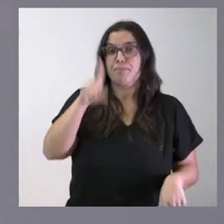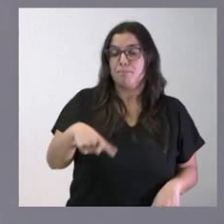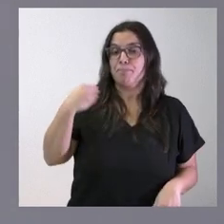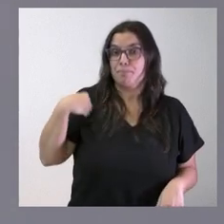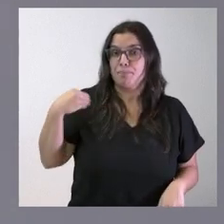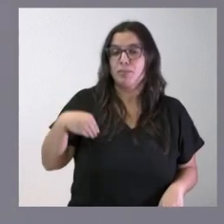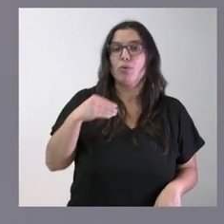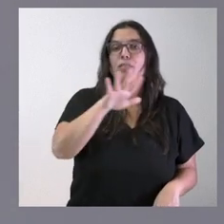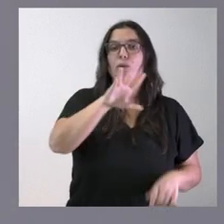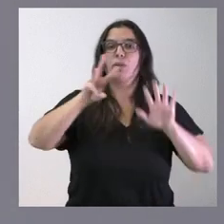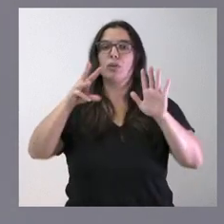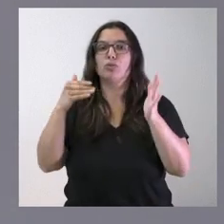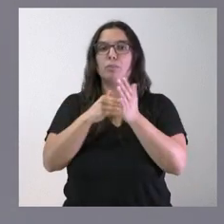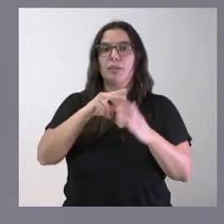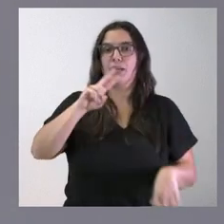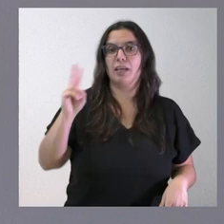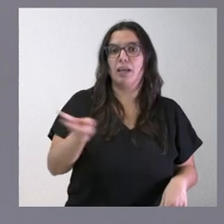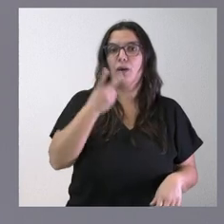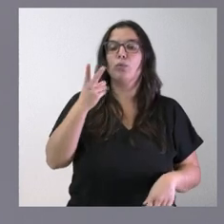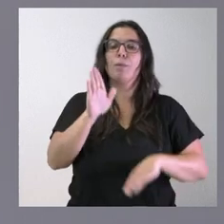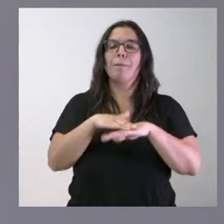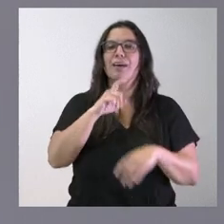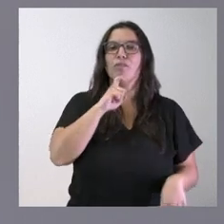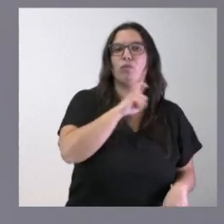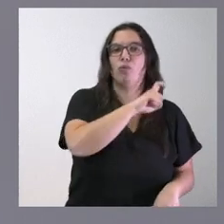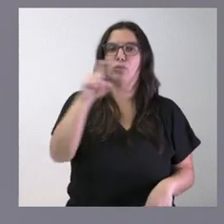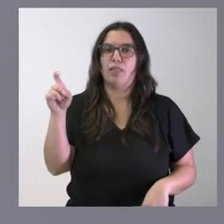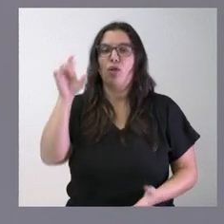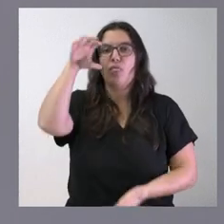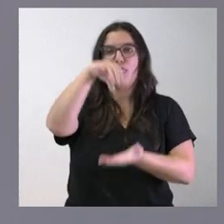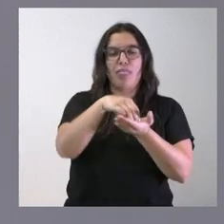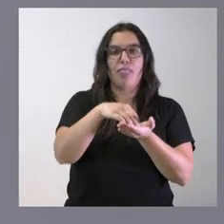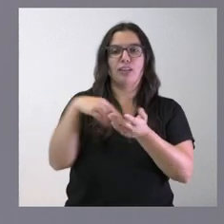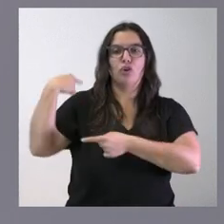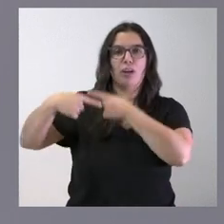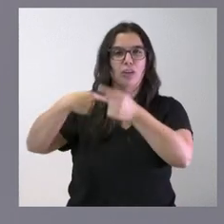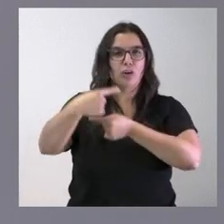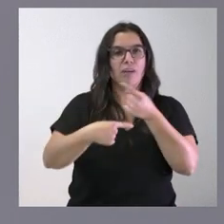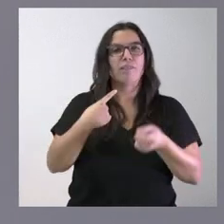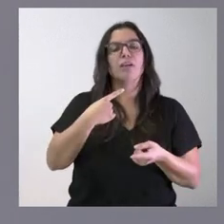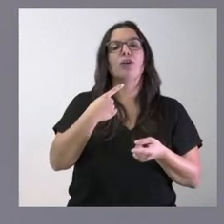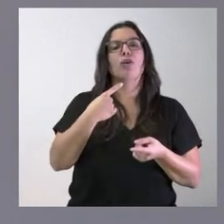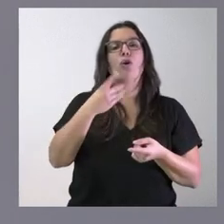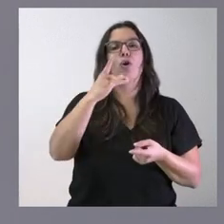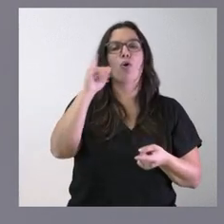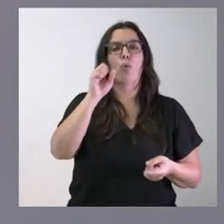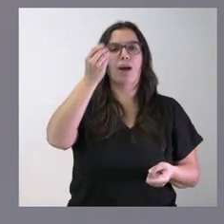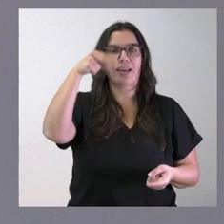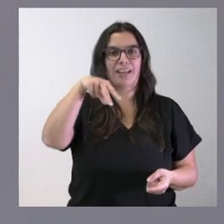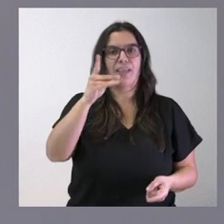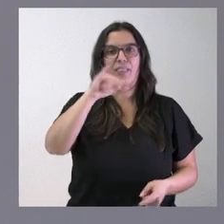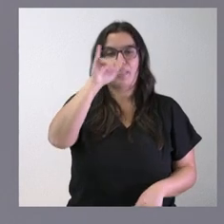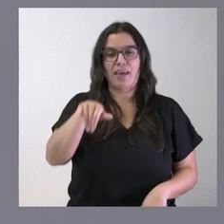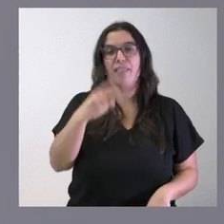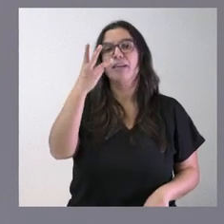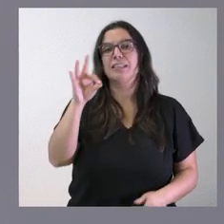58.000 euros, en este caso, para la Fundación Centro Etnográfico Joaquín Día, para las actividades que realiza el centro, 30.000 euros